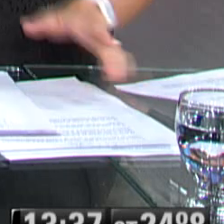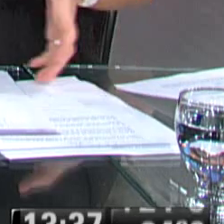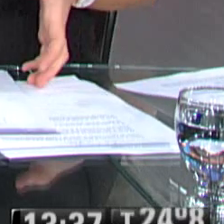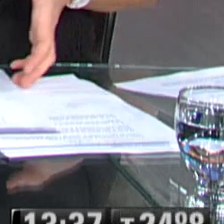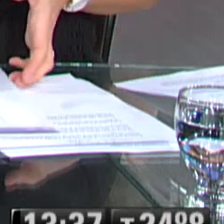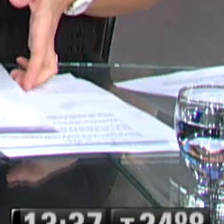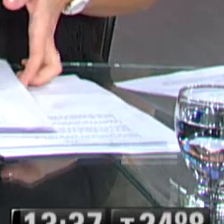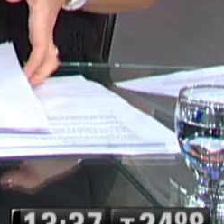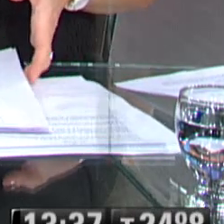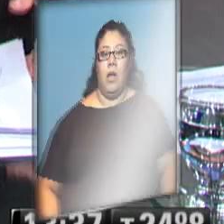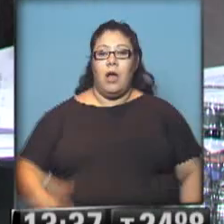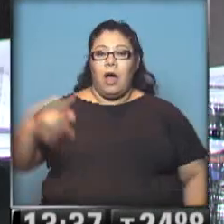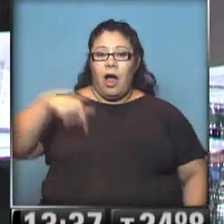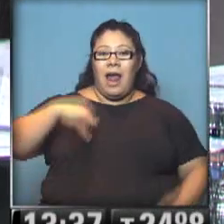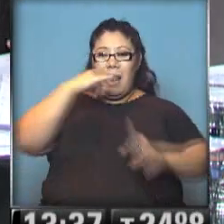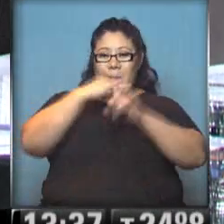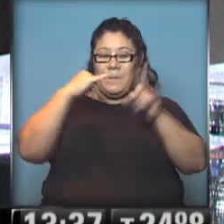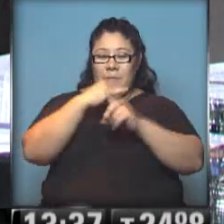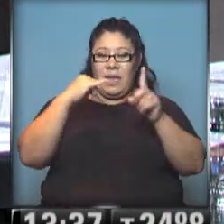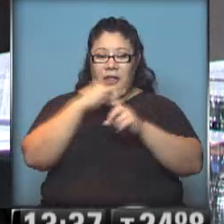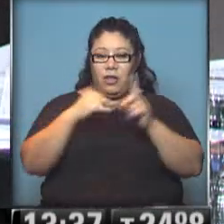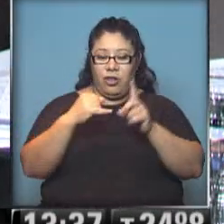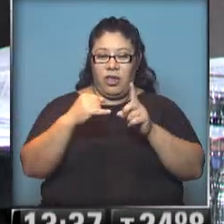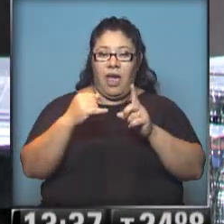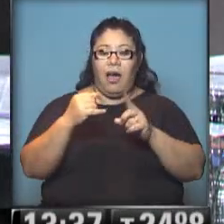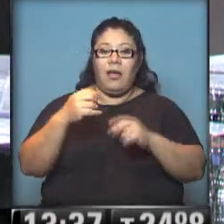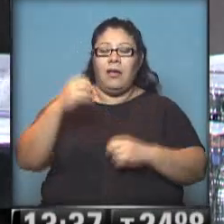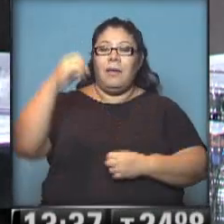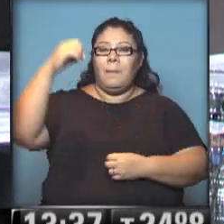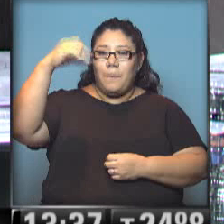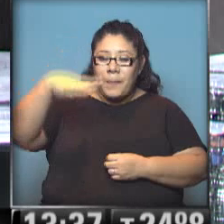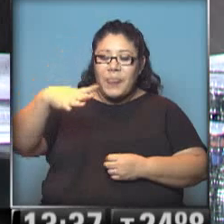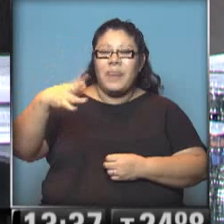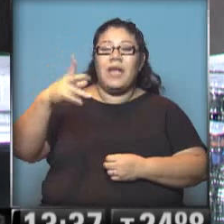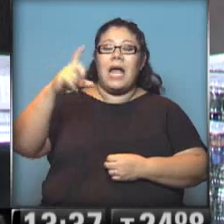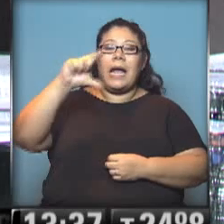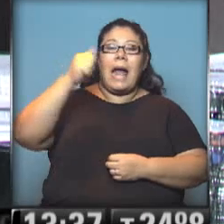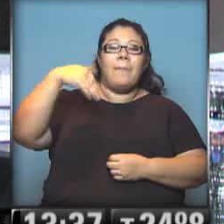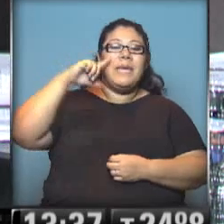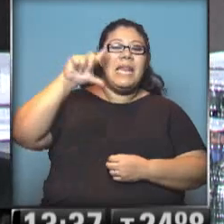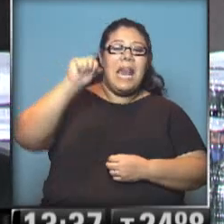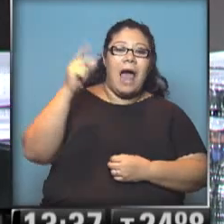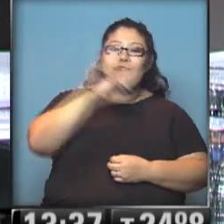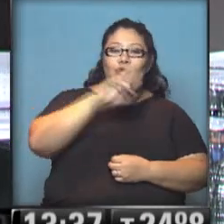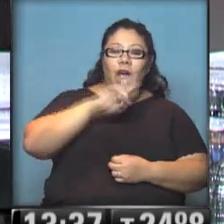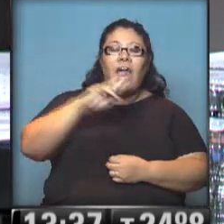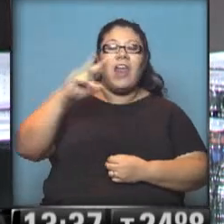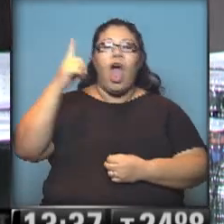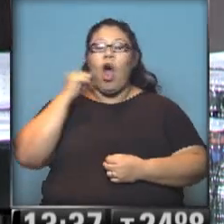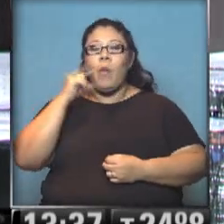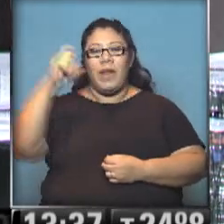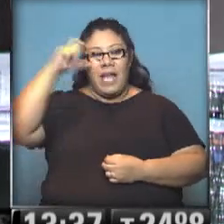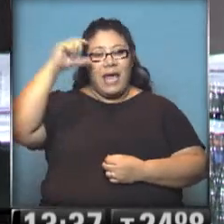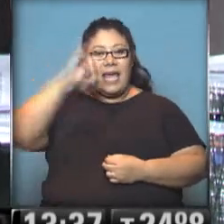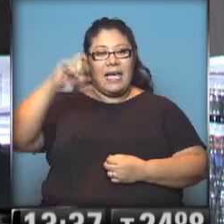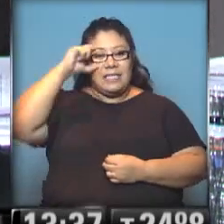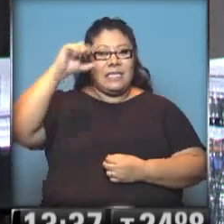La buena noticia de este mediodía, se lo comentábamos al inicio del noticiero, la aparición de Camila y Ezequiel, quienes habían desaparecido, nada se sabía de ellos,